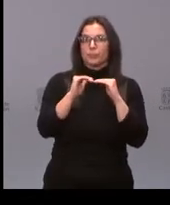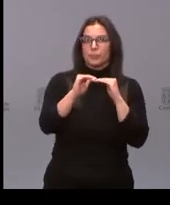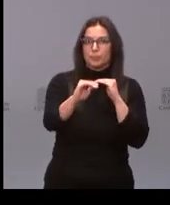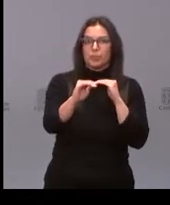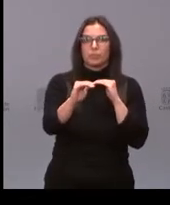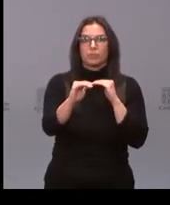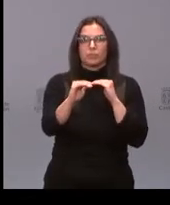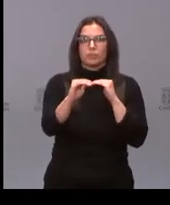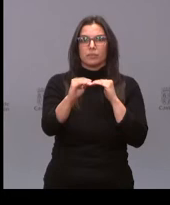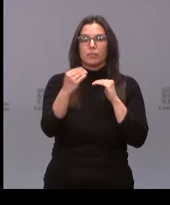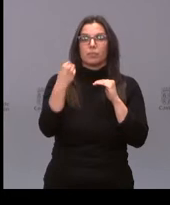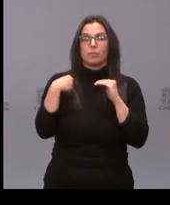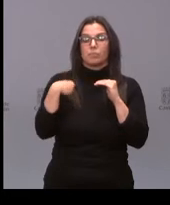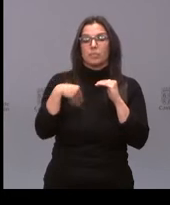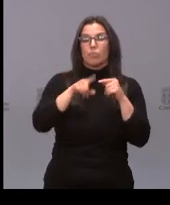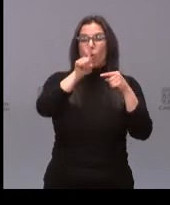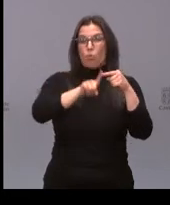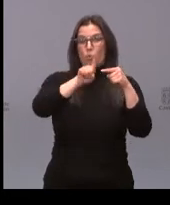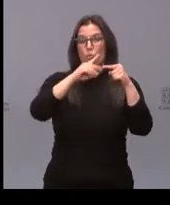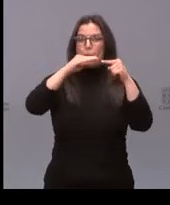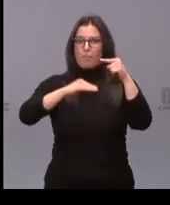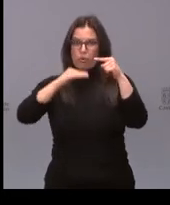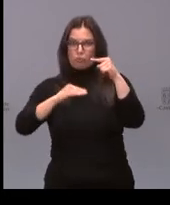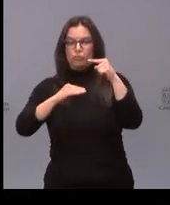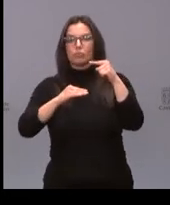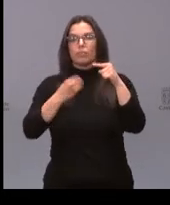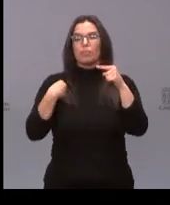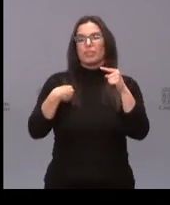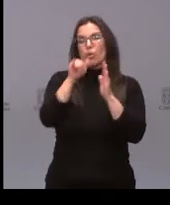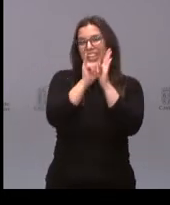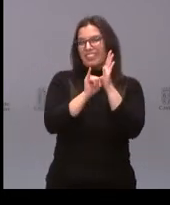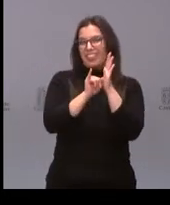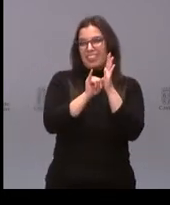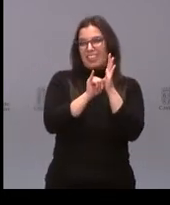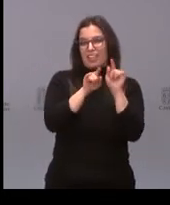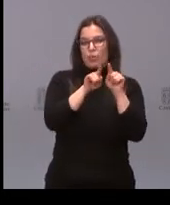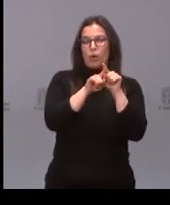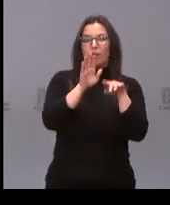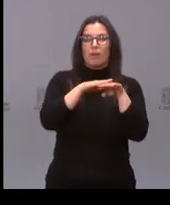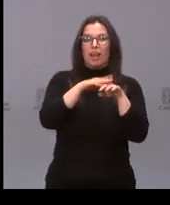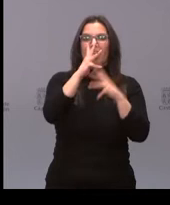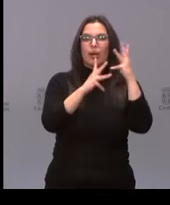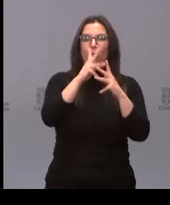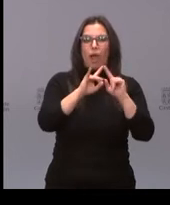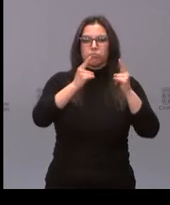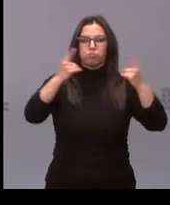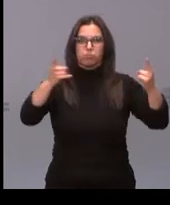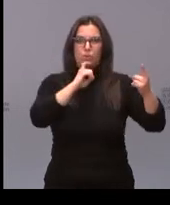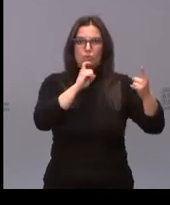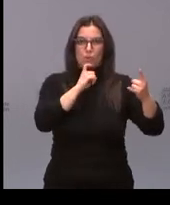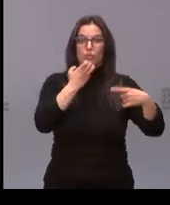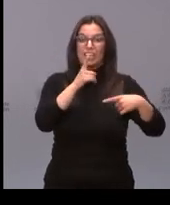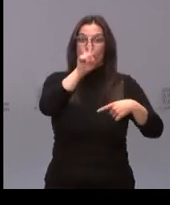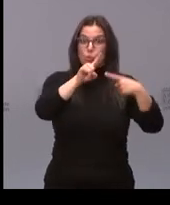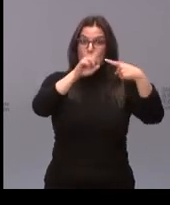inferiores a 1 y es que este índice reproductivo se sitúe por debajo de 1, siempre es una